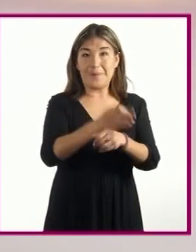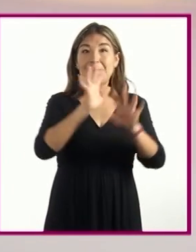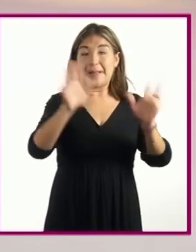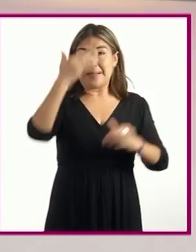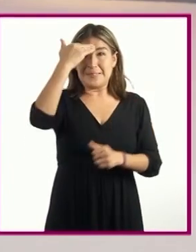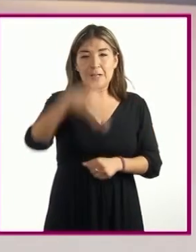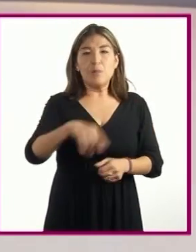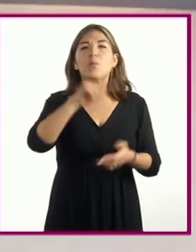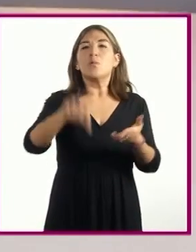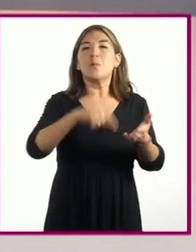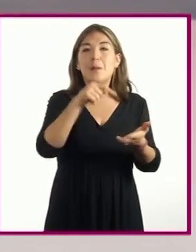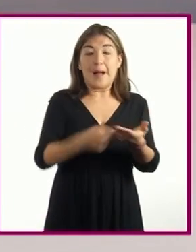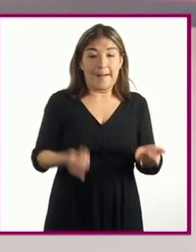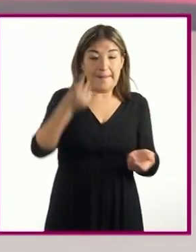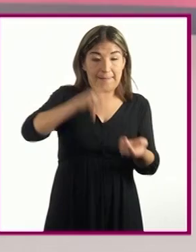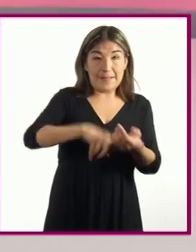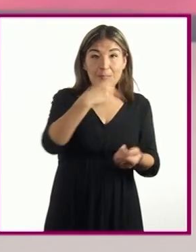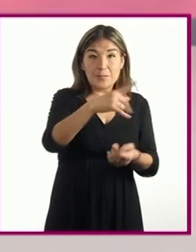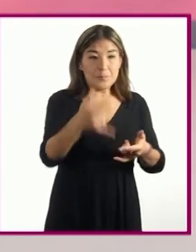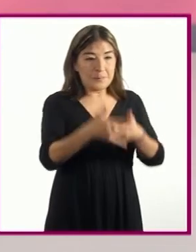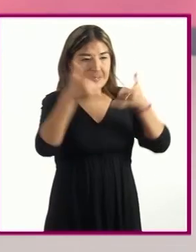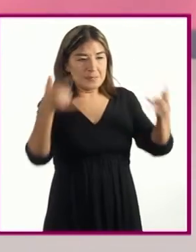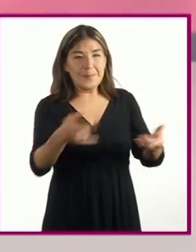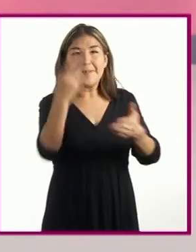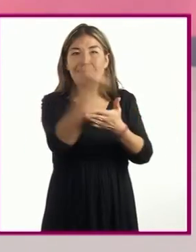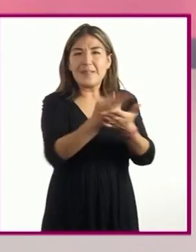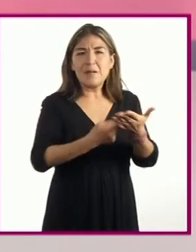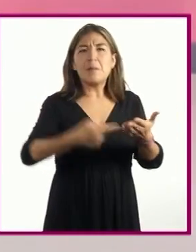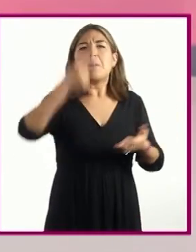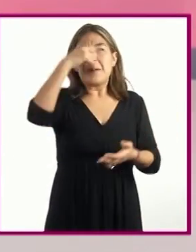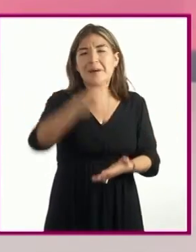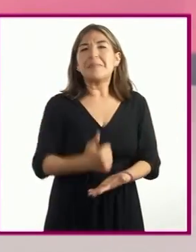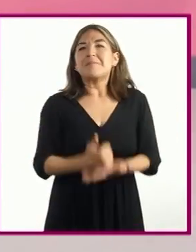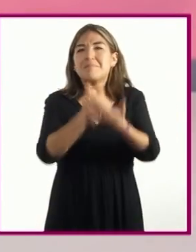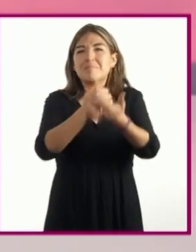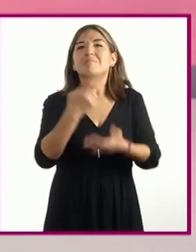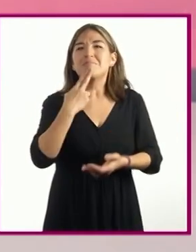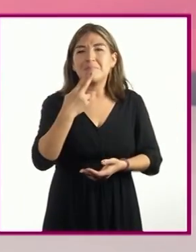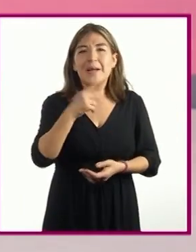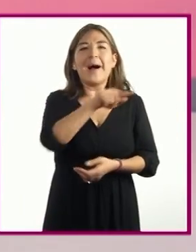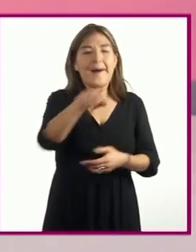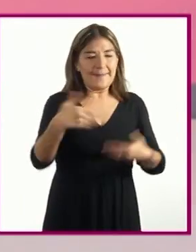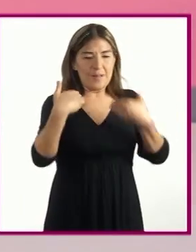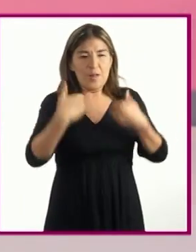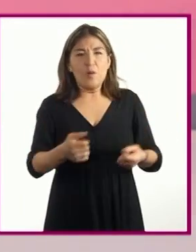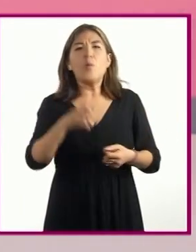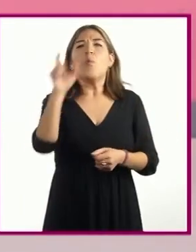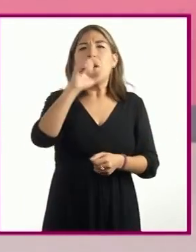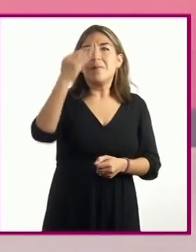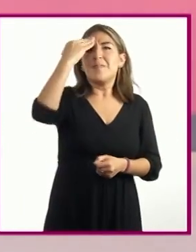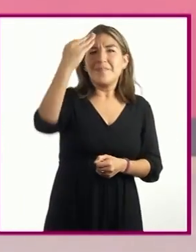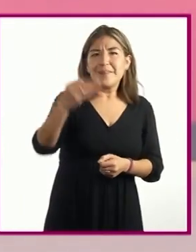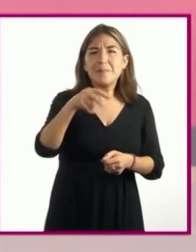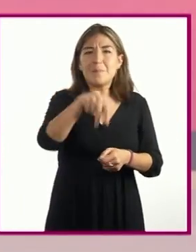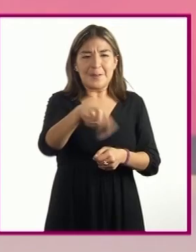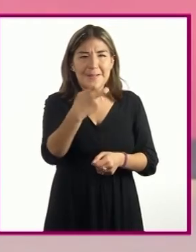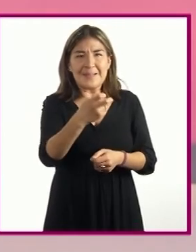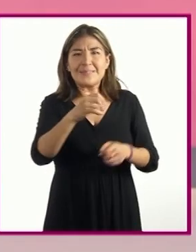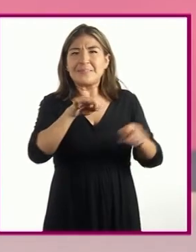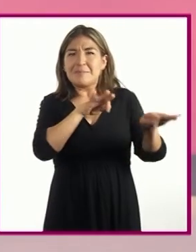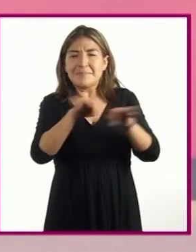que el espacio dentro de una historieta nos sirve entre otras cosas para conocer en qué época se desarrolla la trama